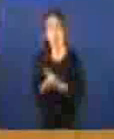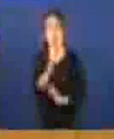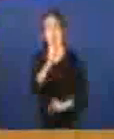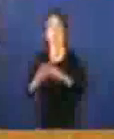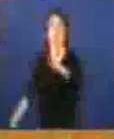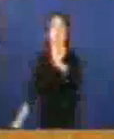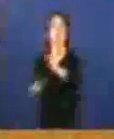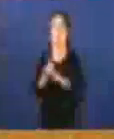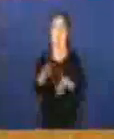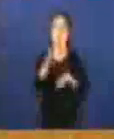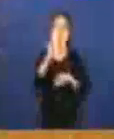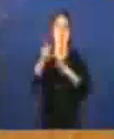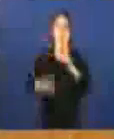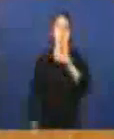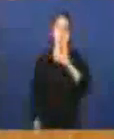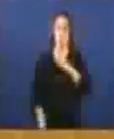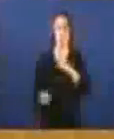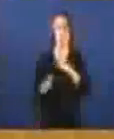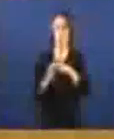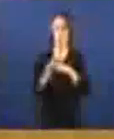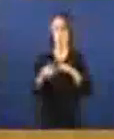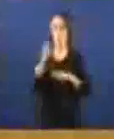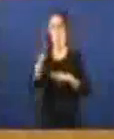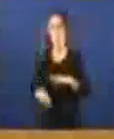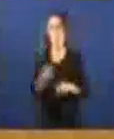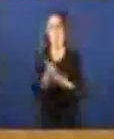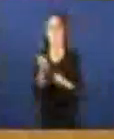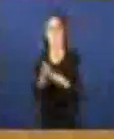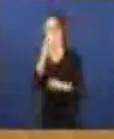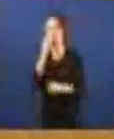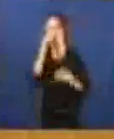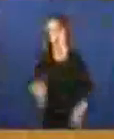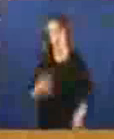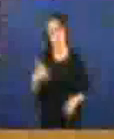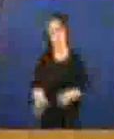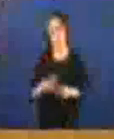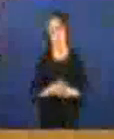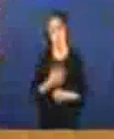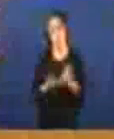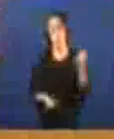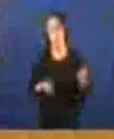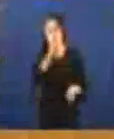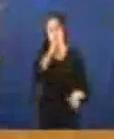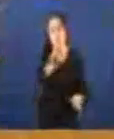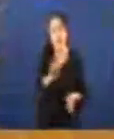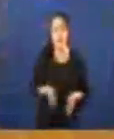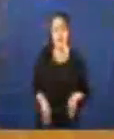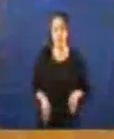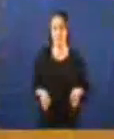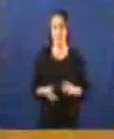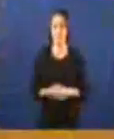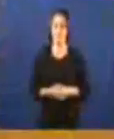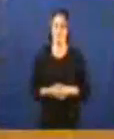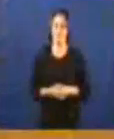porque cobraban a pensión e por riba facían traballeños por aí manda truco e non os declaraban miren